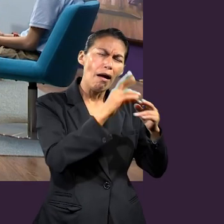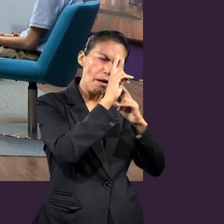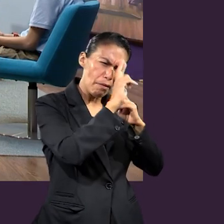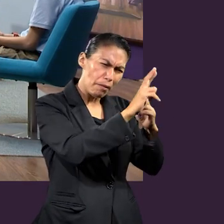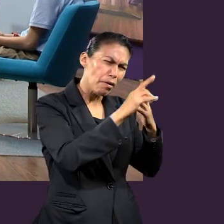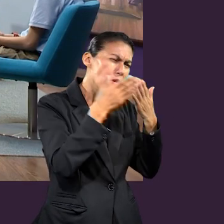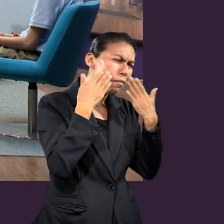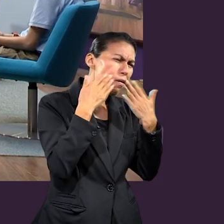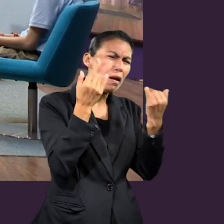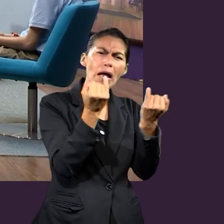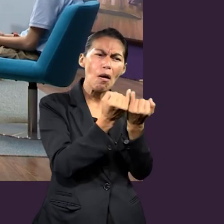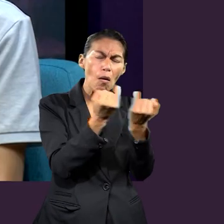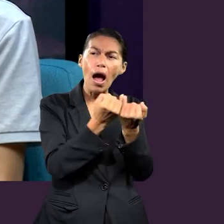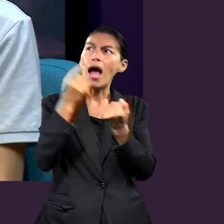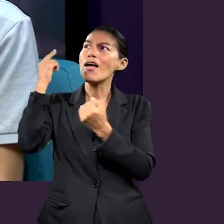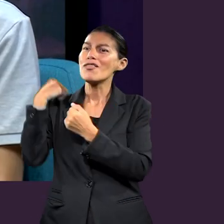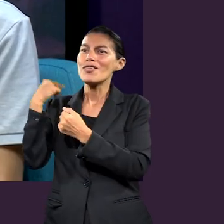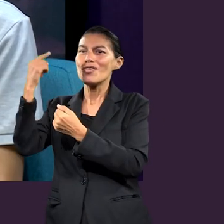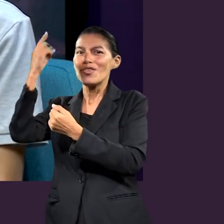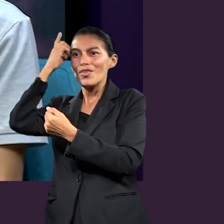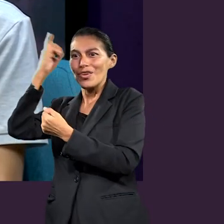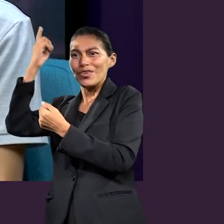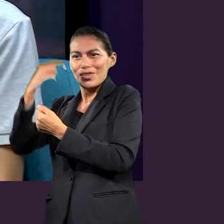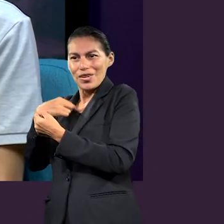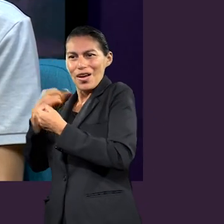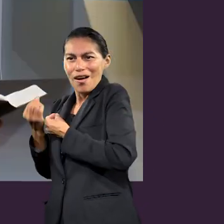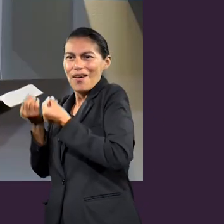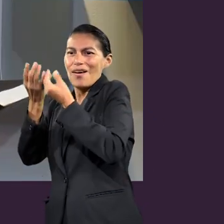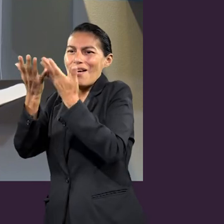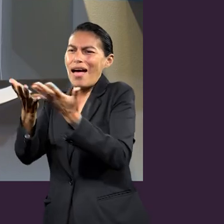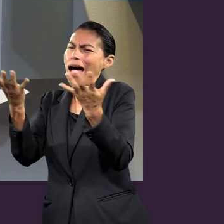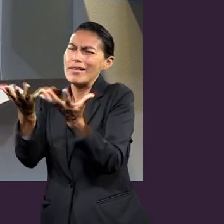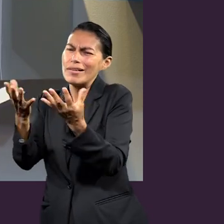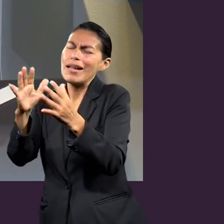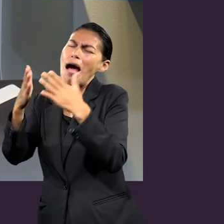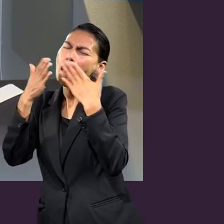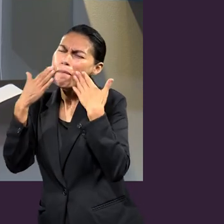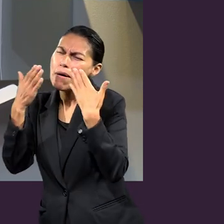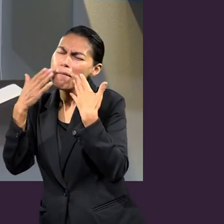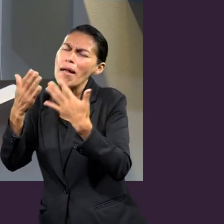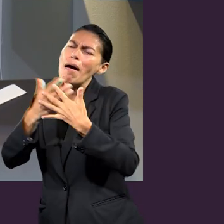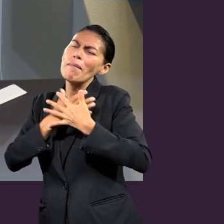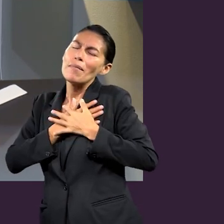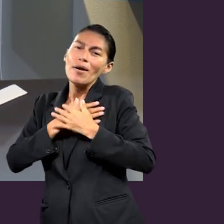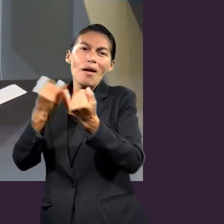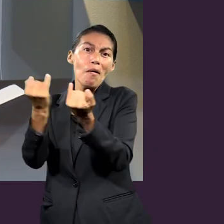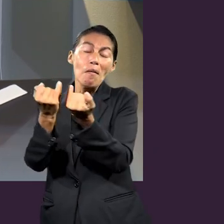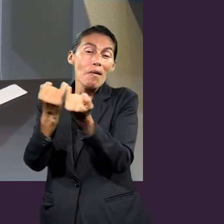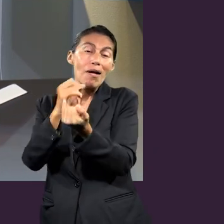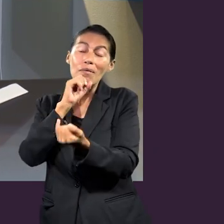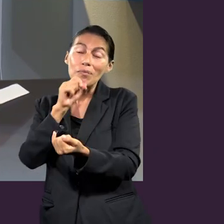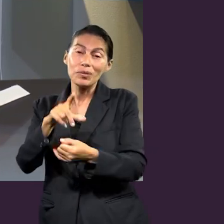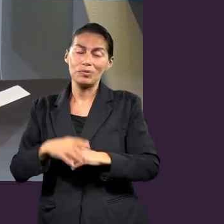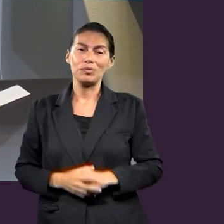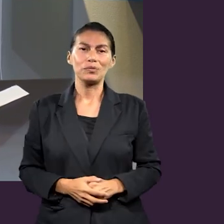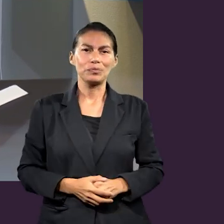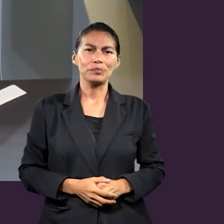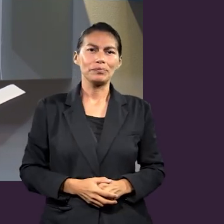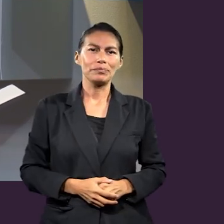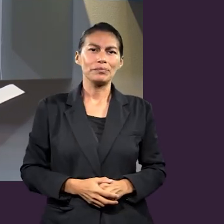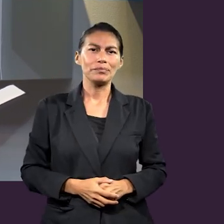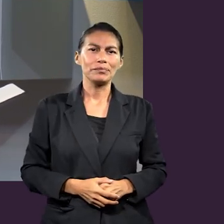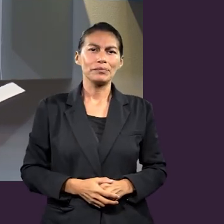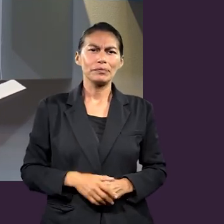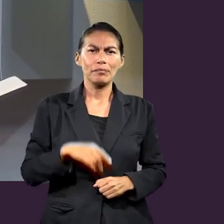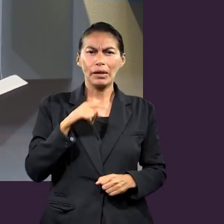Trátenlos igual como yo los trato a ustedes. Ahora, entendiendo el contexto histórico que